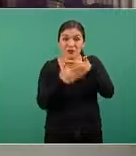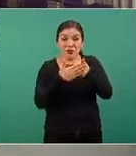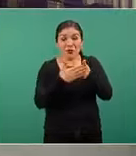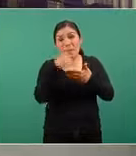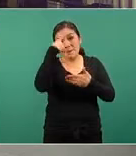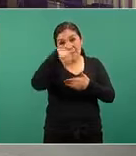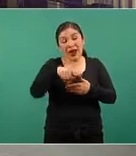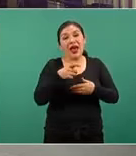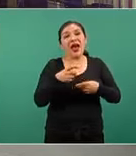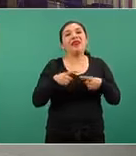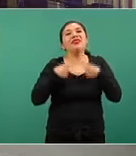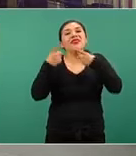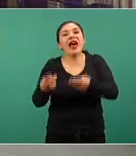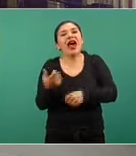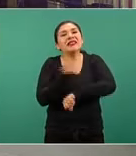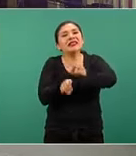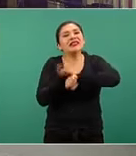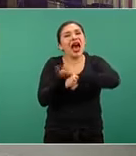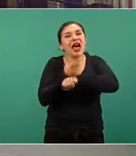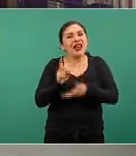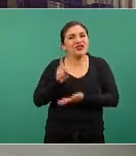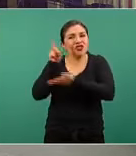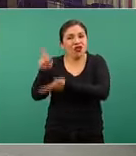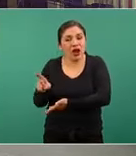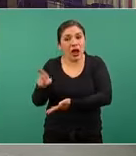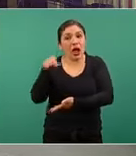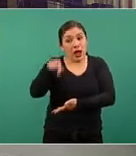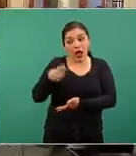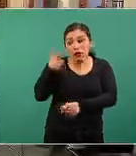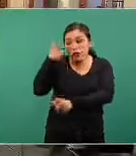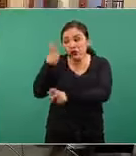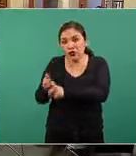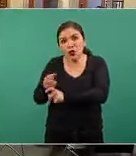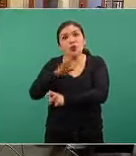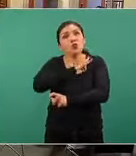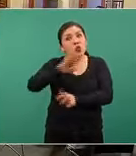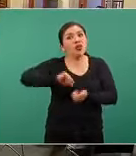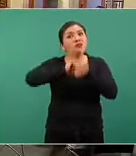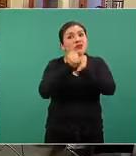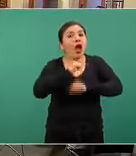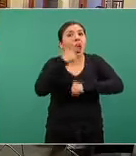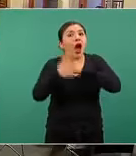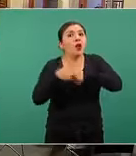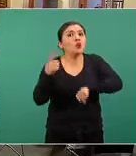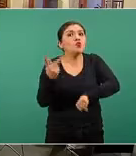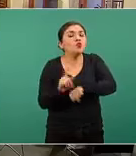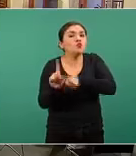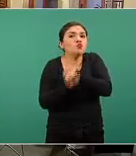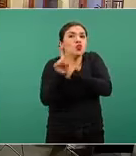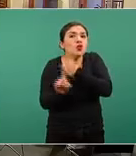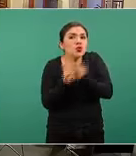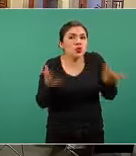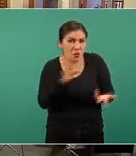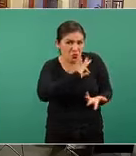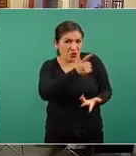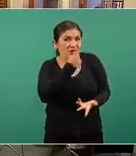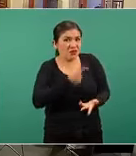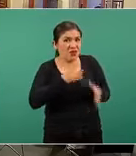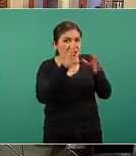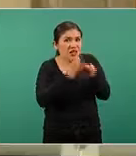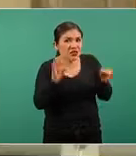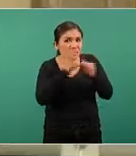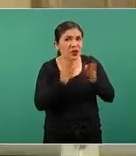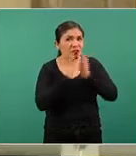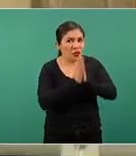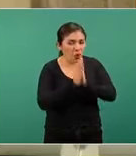vacunada y esa sangre sea administrada a su familiar pues qué problema podría tener ahí si nos pudiera explicar eso por favor doctor